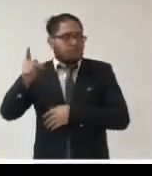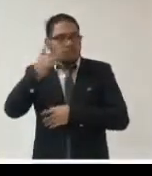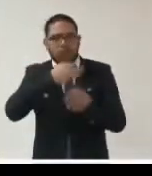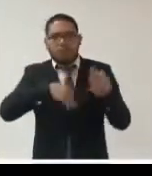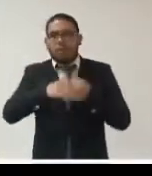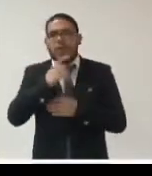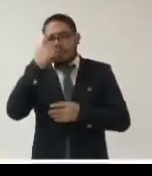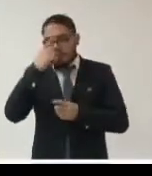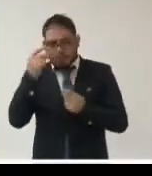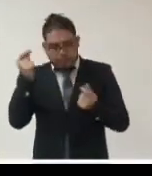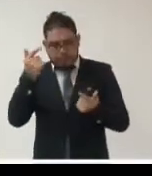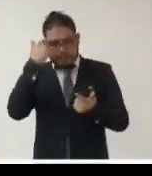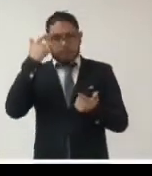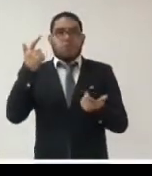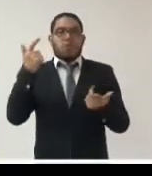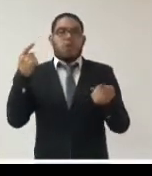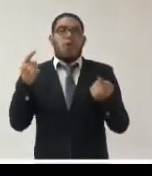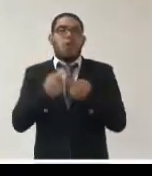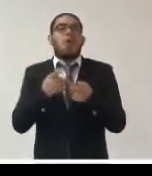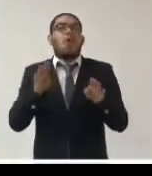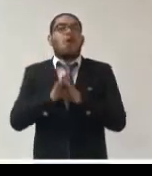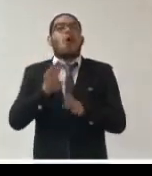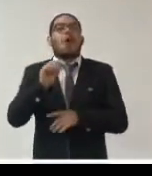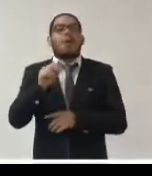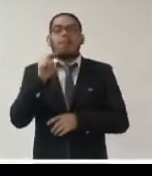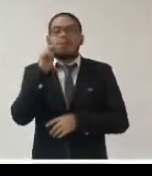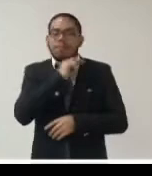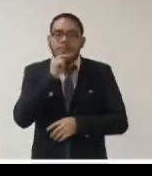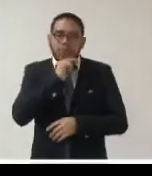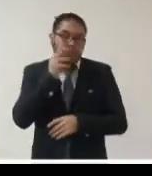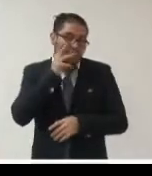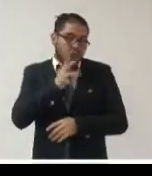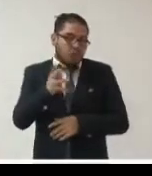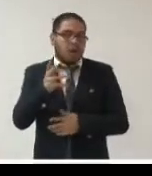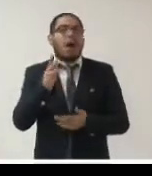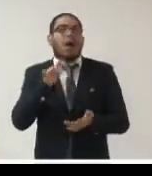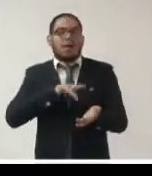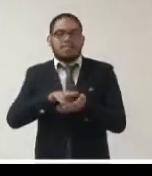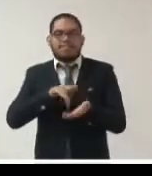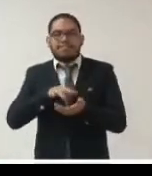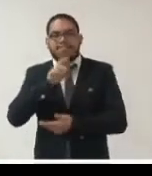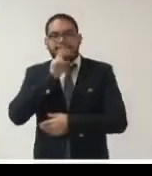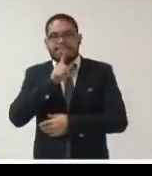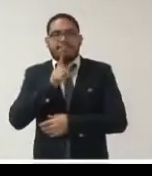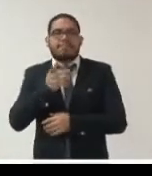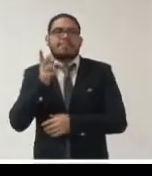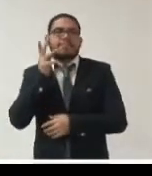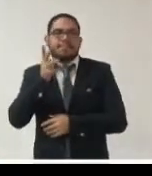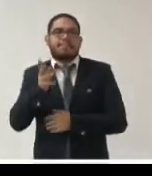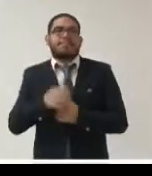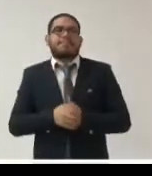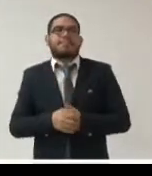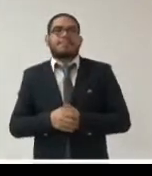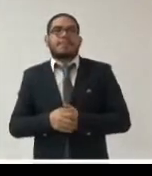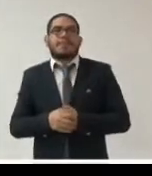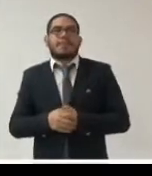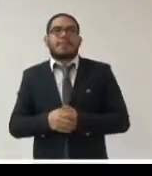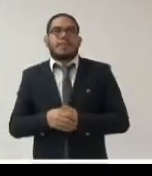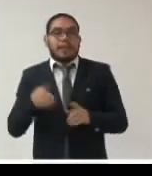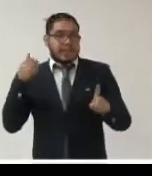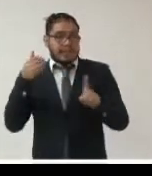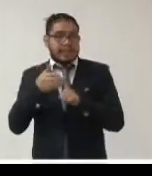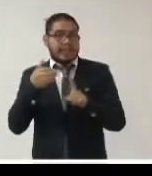rápido saber reaccionar mejor y apoyar mucho mejor a la ciudadanía en este